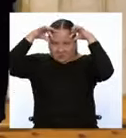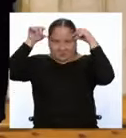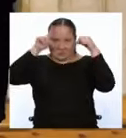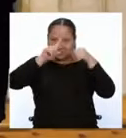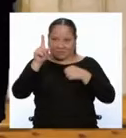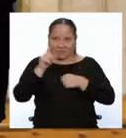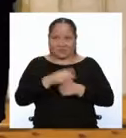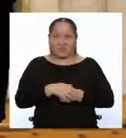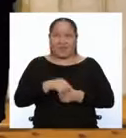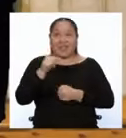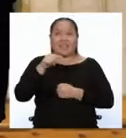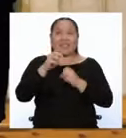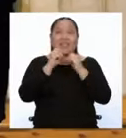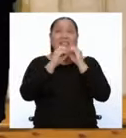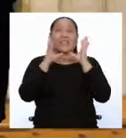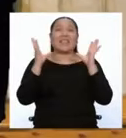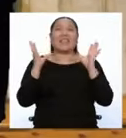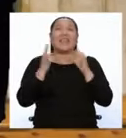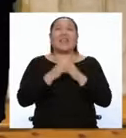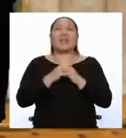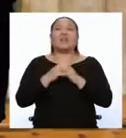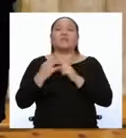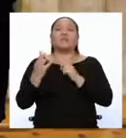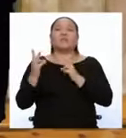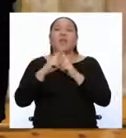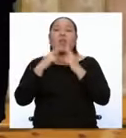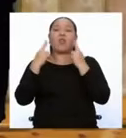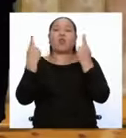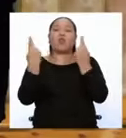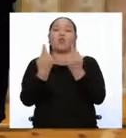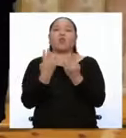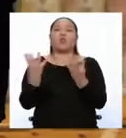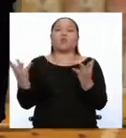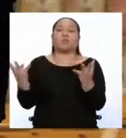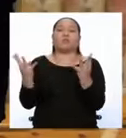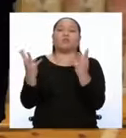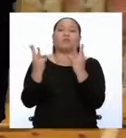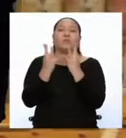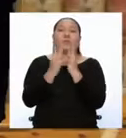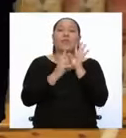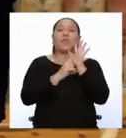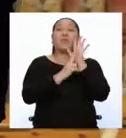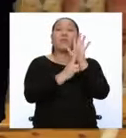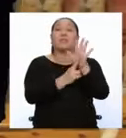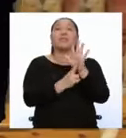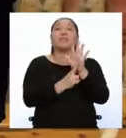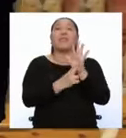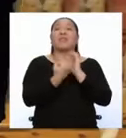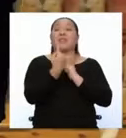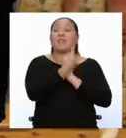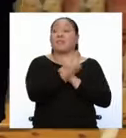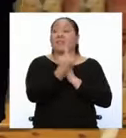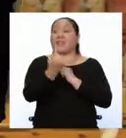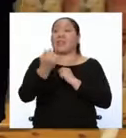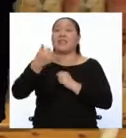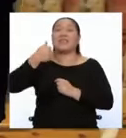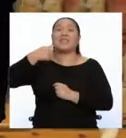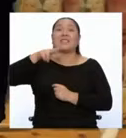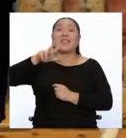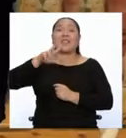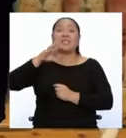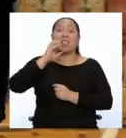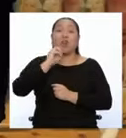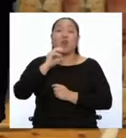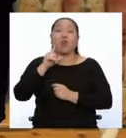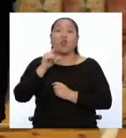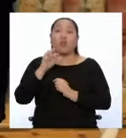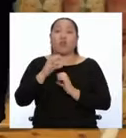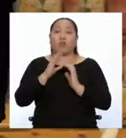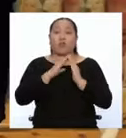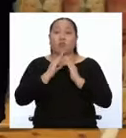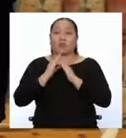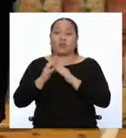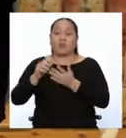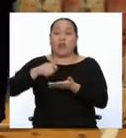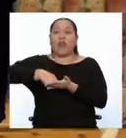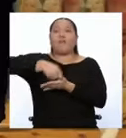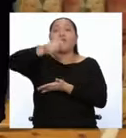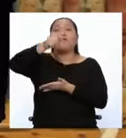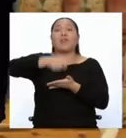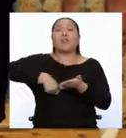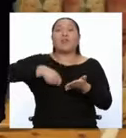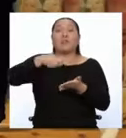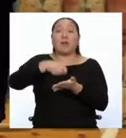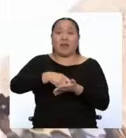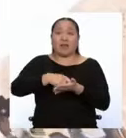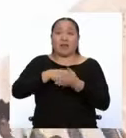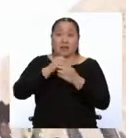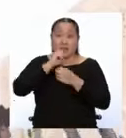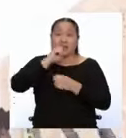se reunieron en un congreso los representantes de las 13 colonias en Filadelfia para firmar la Declaración de Independencia de los Estados